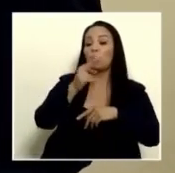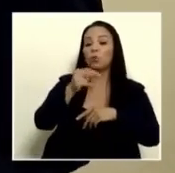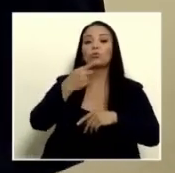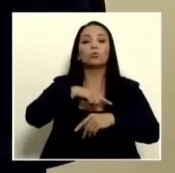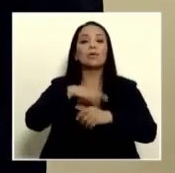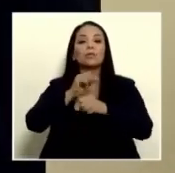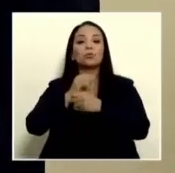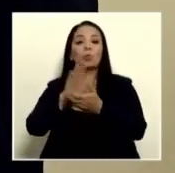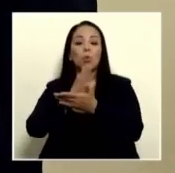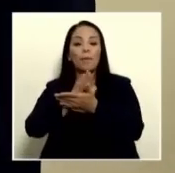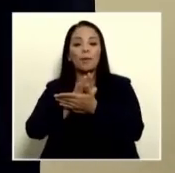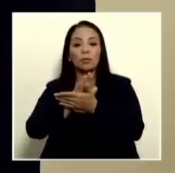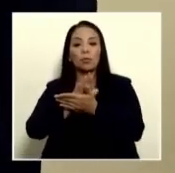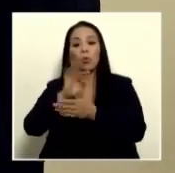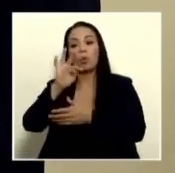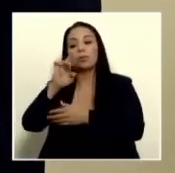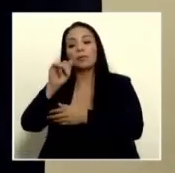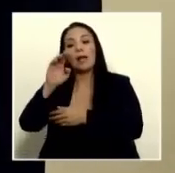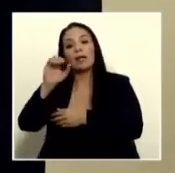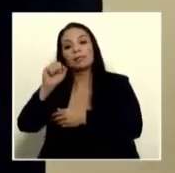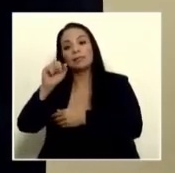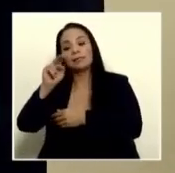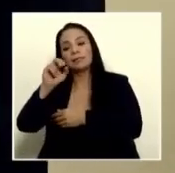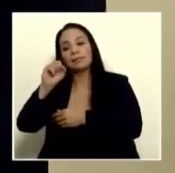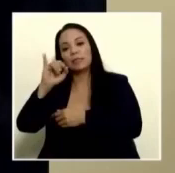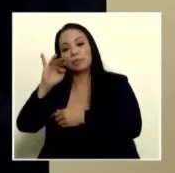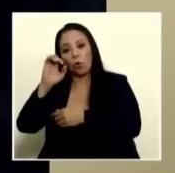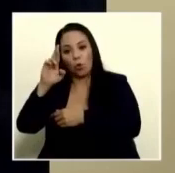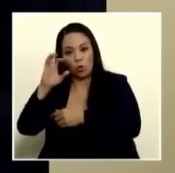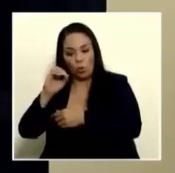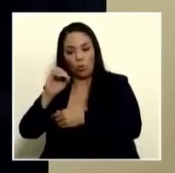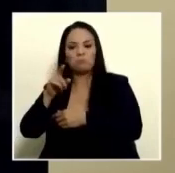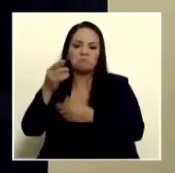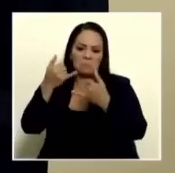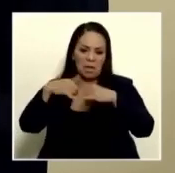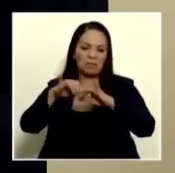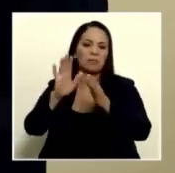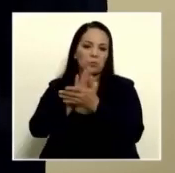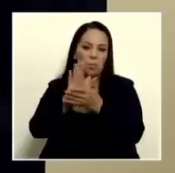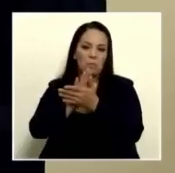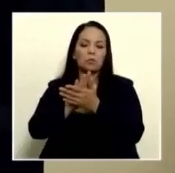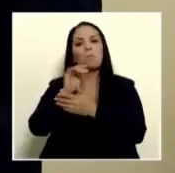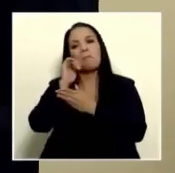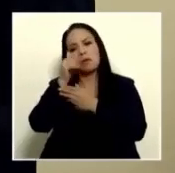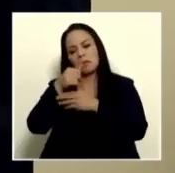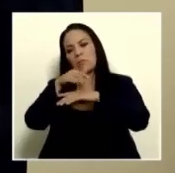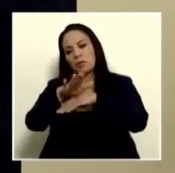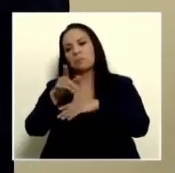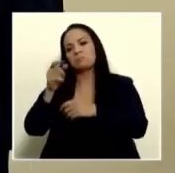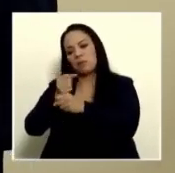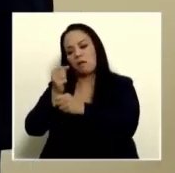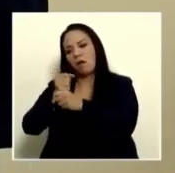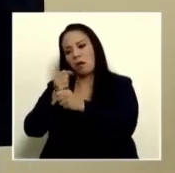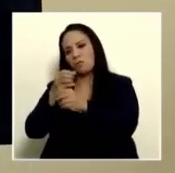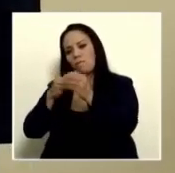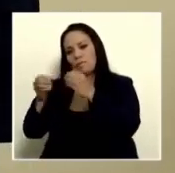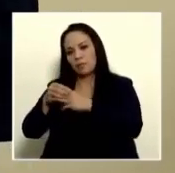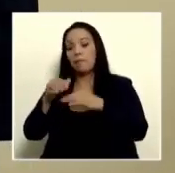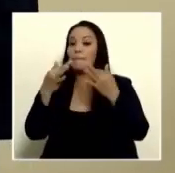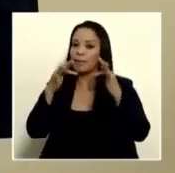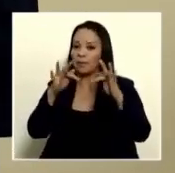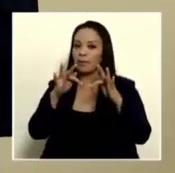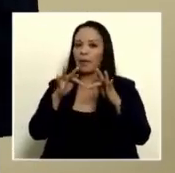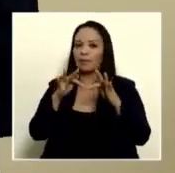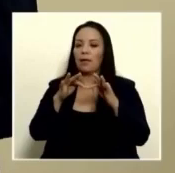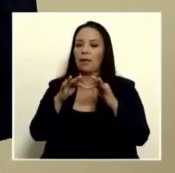transitorio que ya mi dirección jurídica lo preparó y lo estamos mandando posiblemente el día de mañana para tratar de cubrir el mes de junio pero hasta